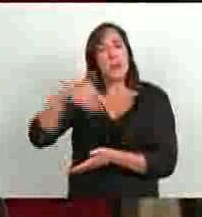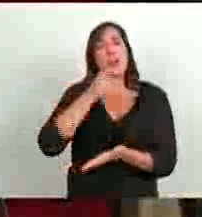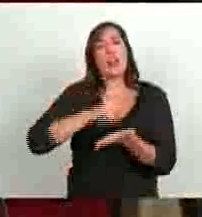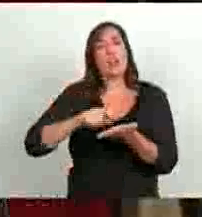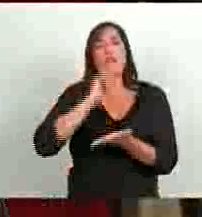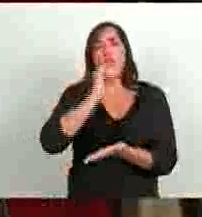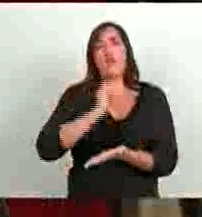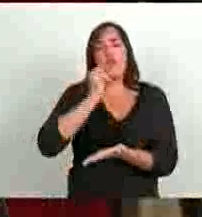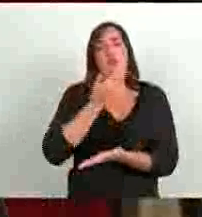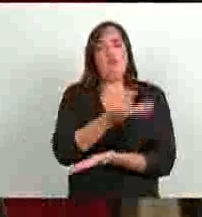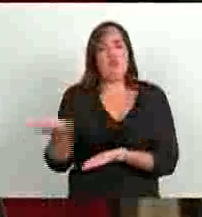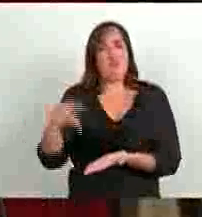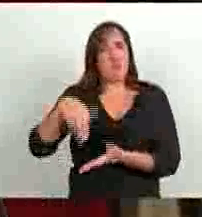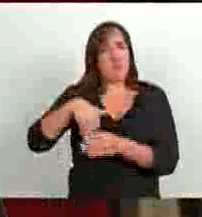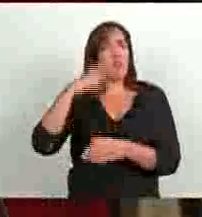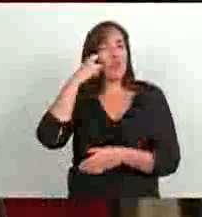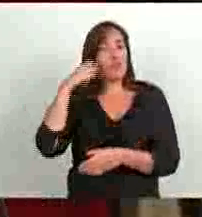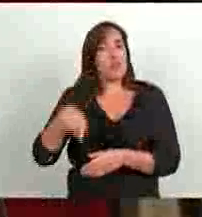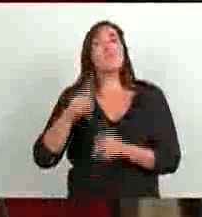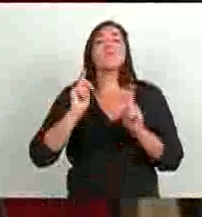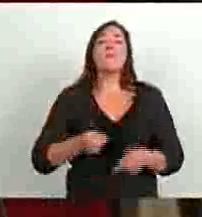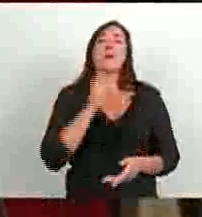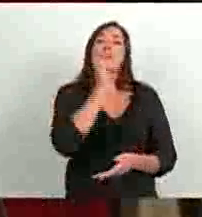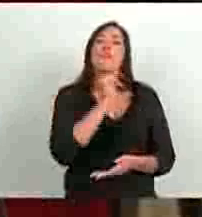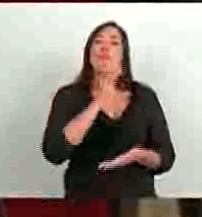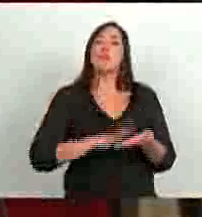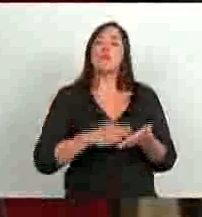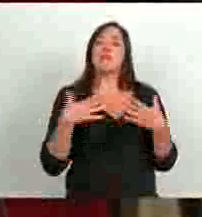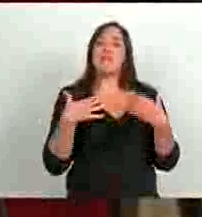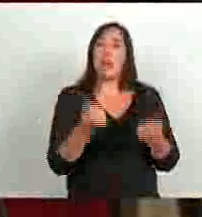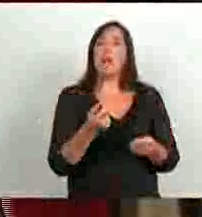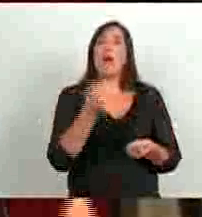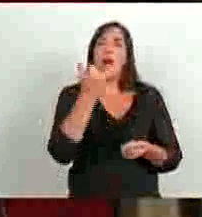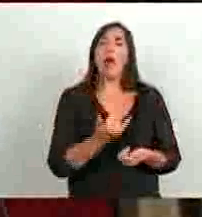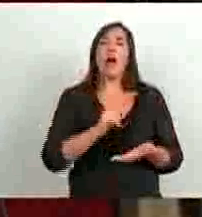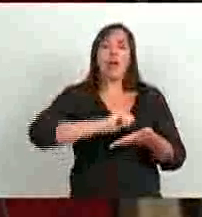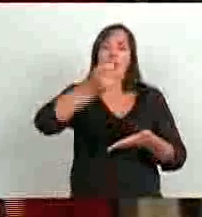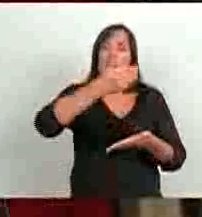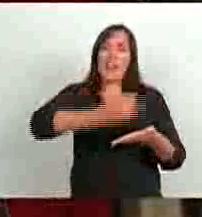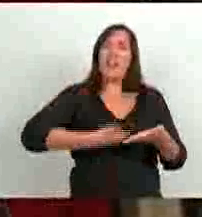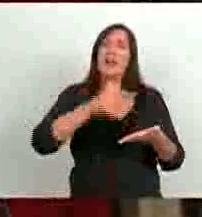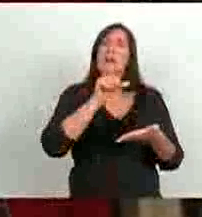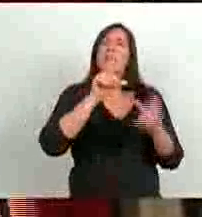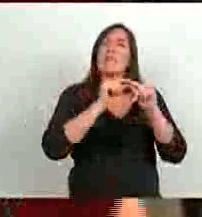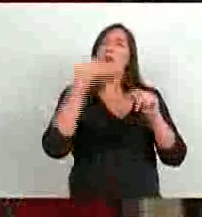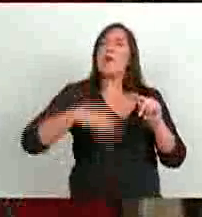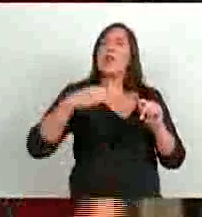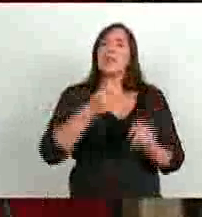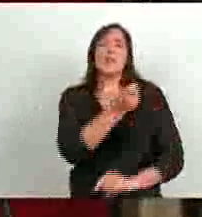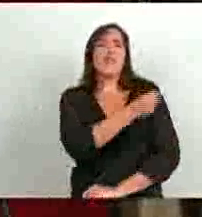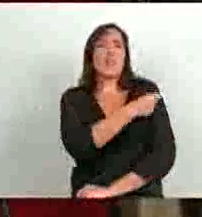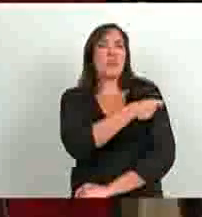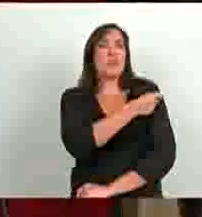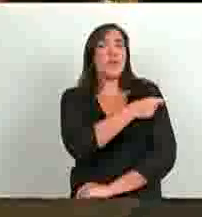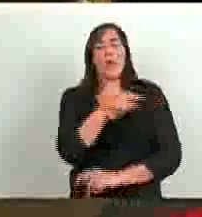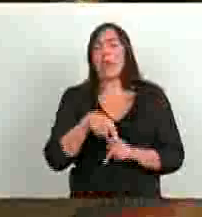Ministerio de Salud también con el calendario de vacunas más importante del que se tenga memoria